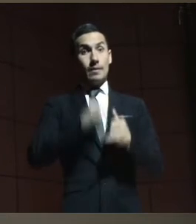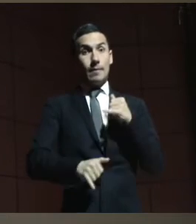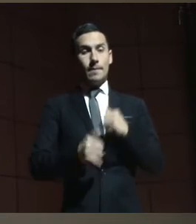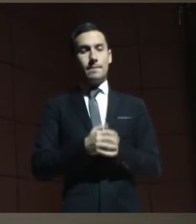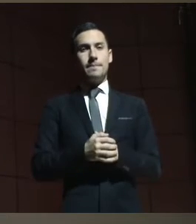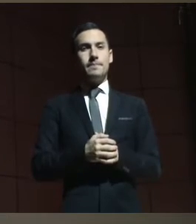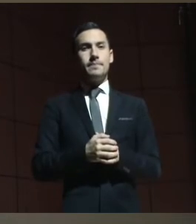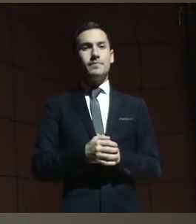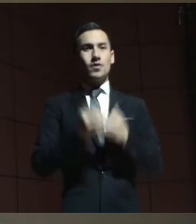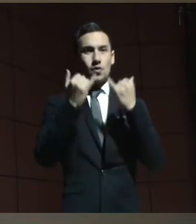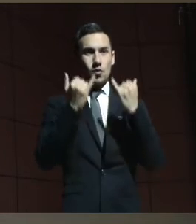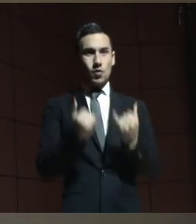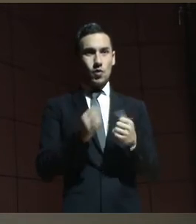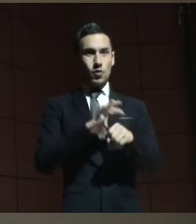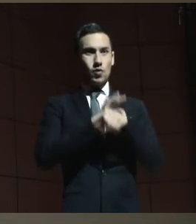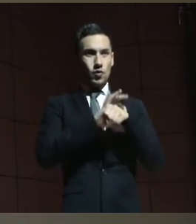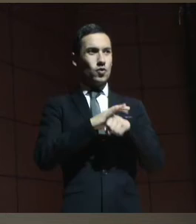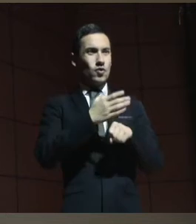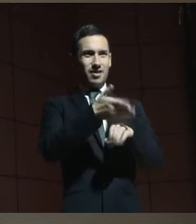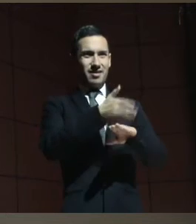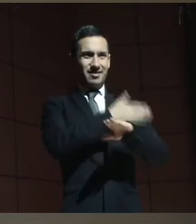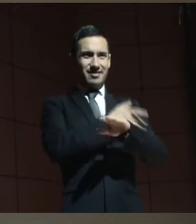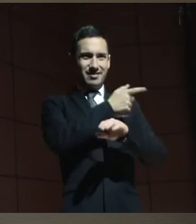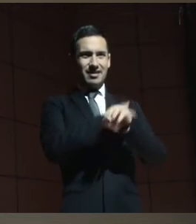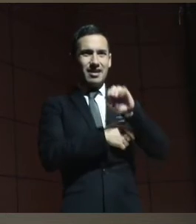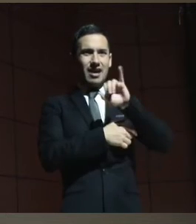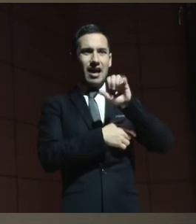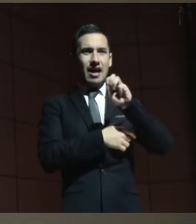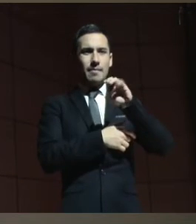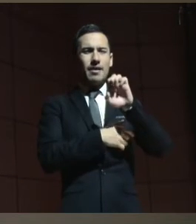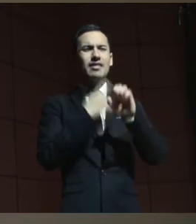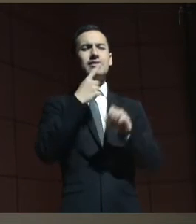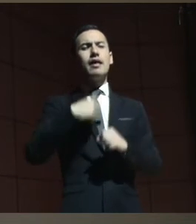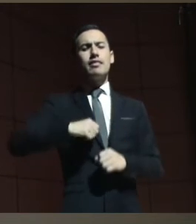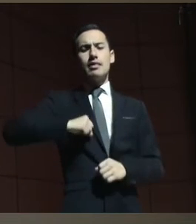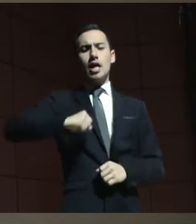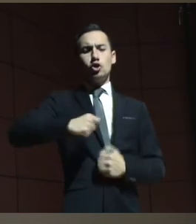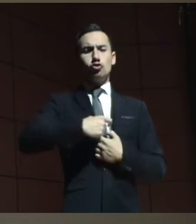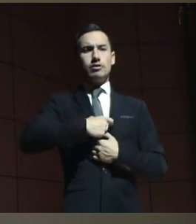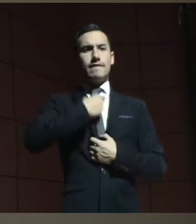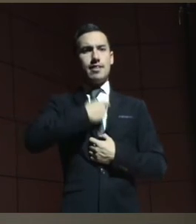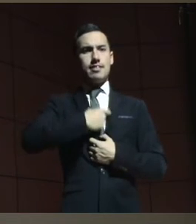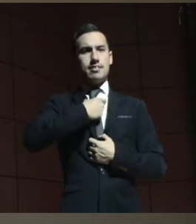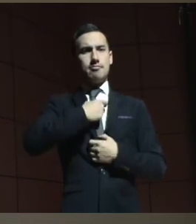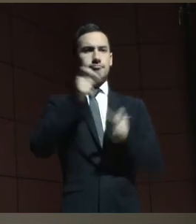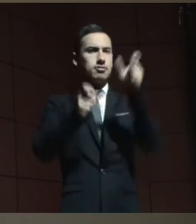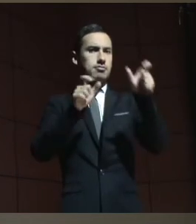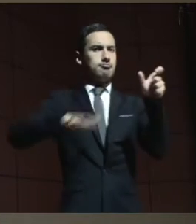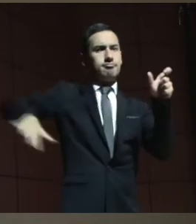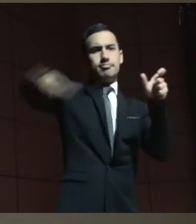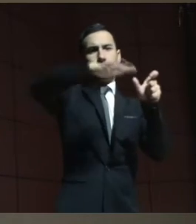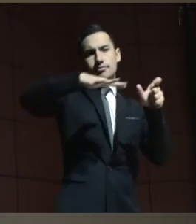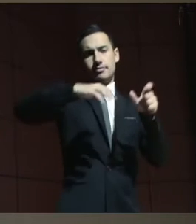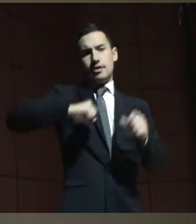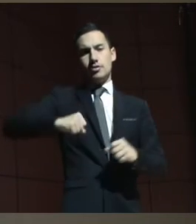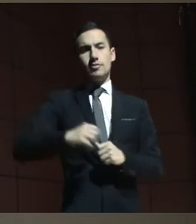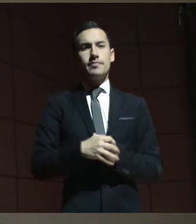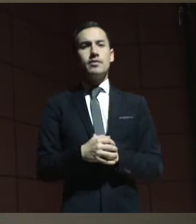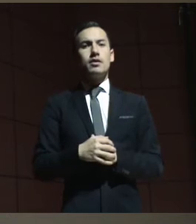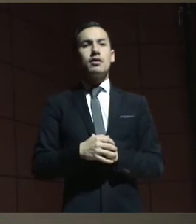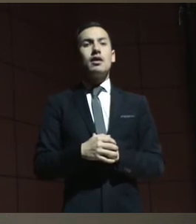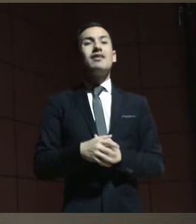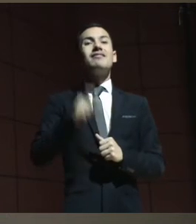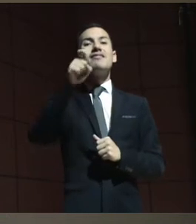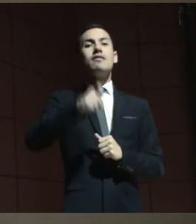hoy el doctor Jaime Pardo también habló del ejercicio de derechos civiles. Ustedes deben conocer